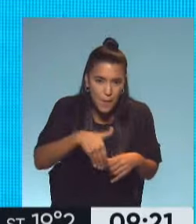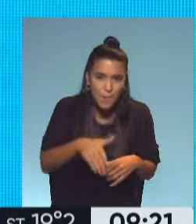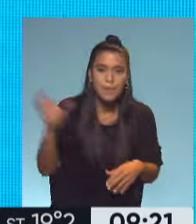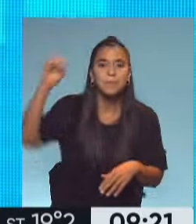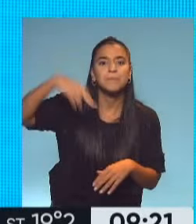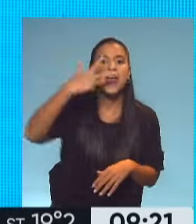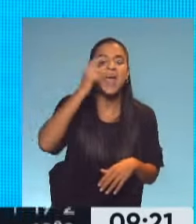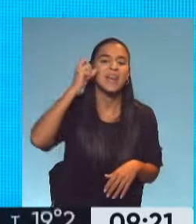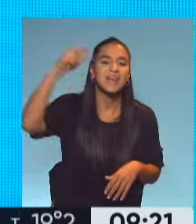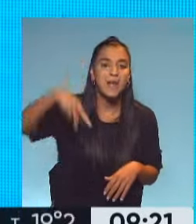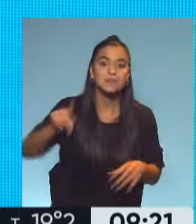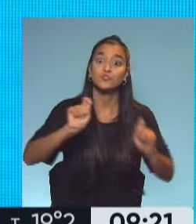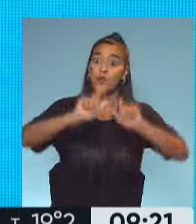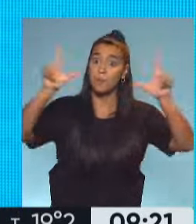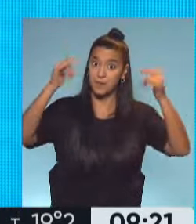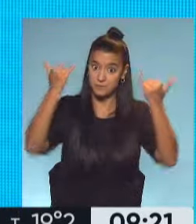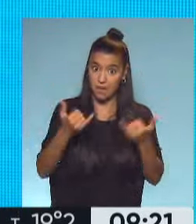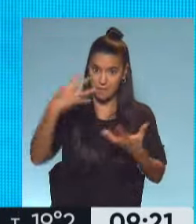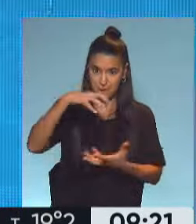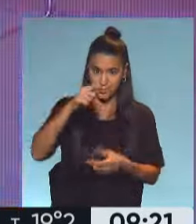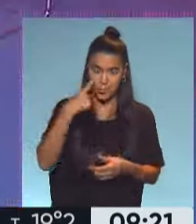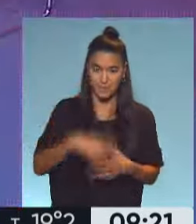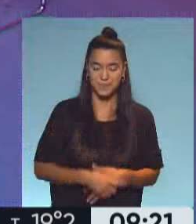piso Hernán Maroni con una gran sorpresa de Pascua.